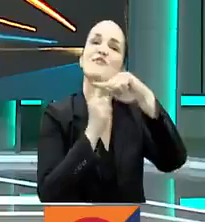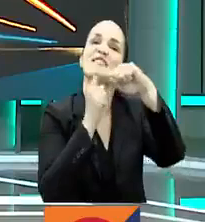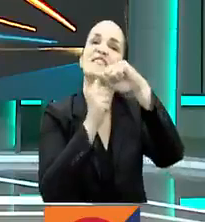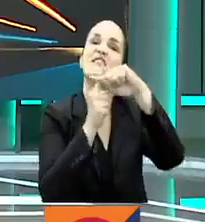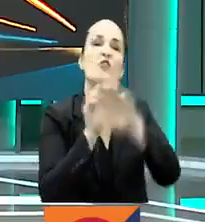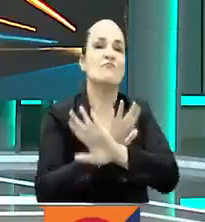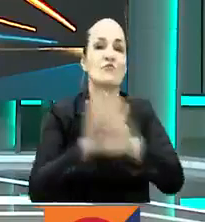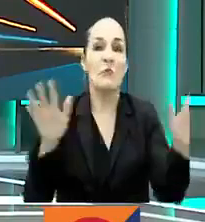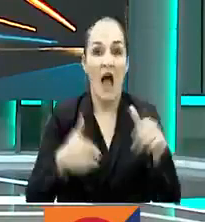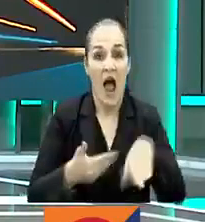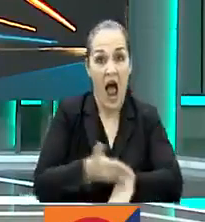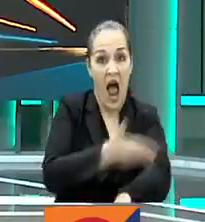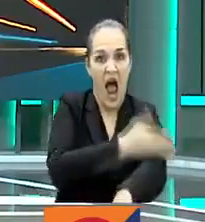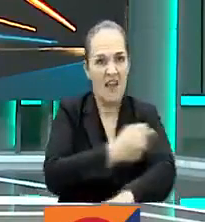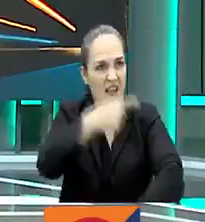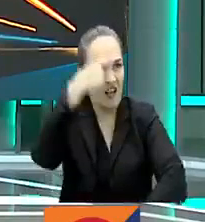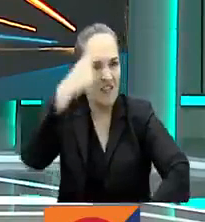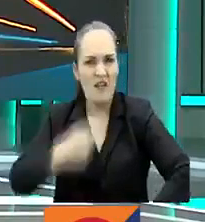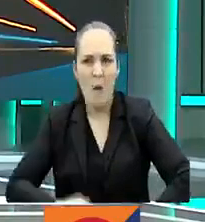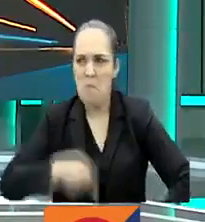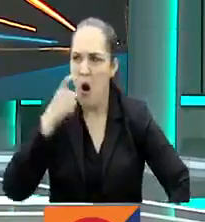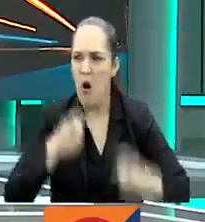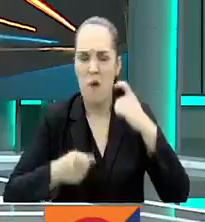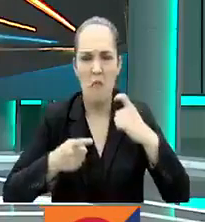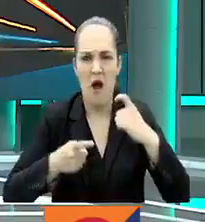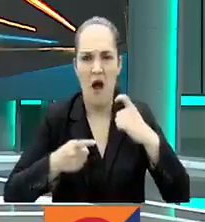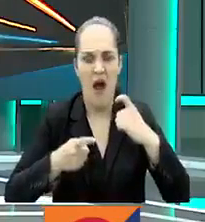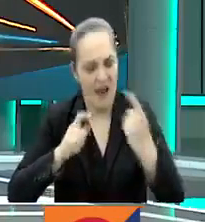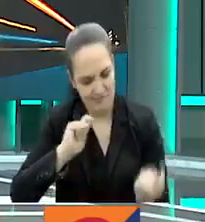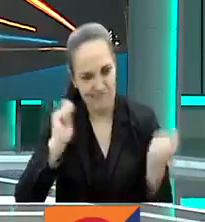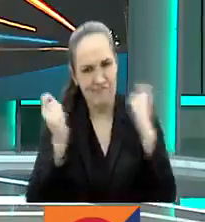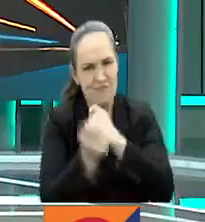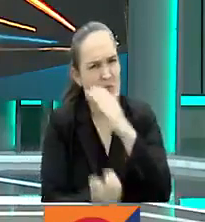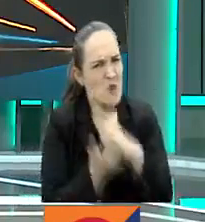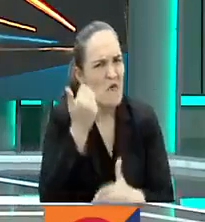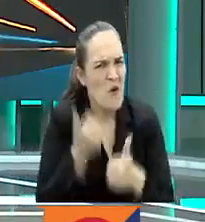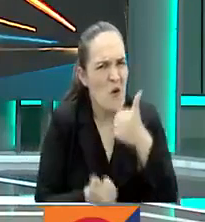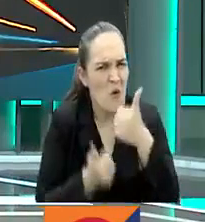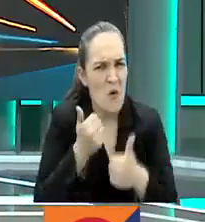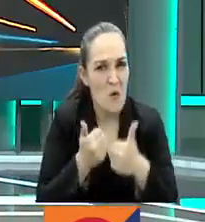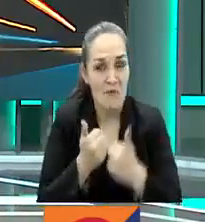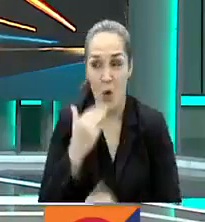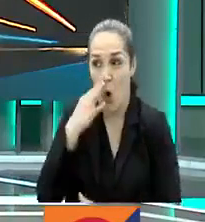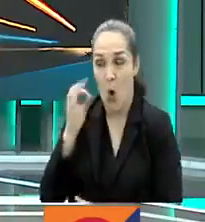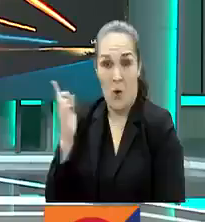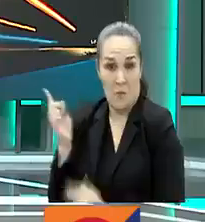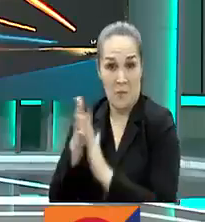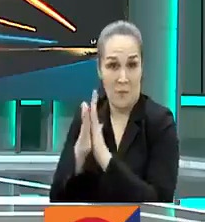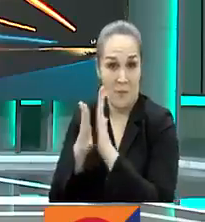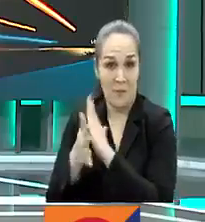en la que disparan. En el siguiente informe vamos a contarles de qué se trata. Gracias a Carlos Reyes.